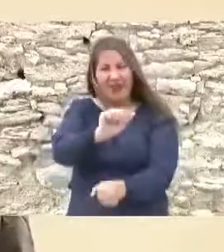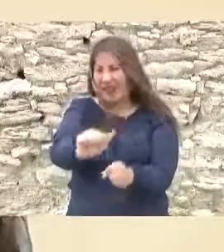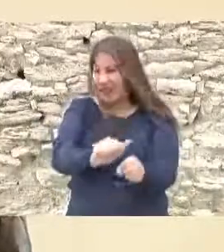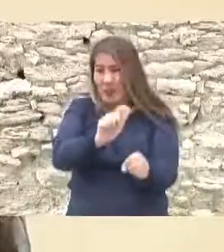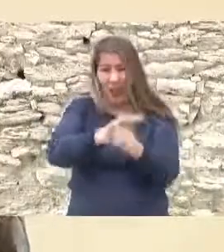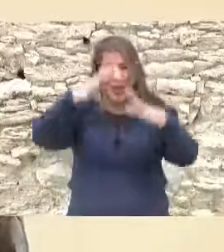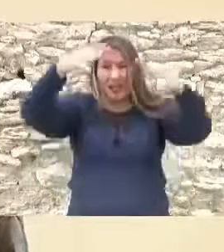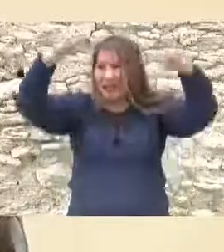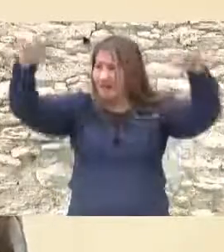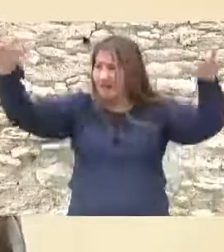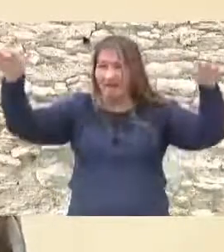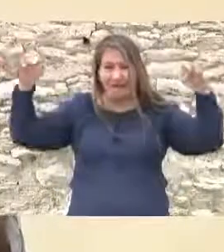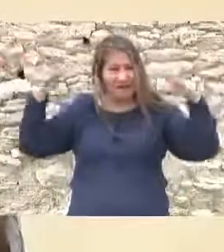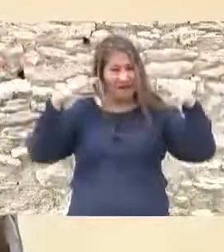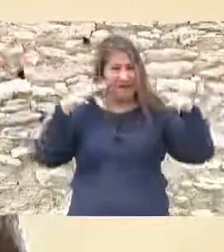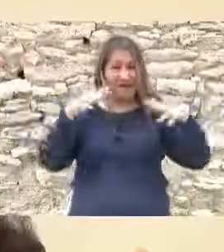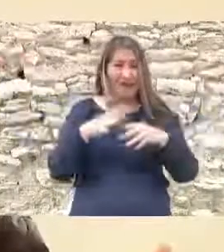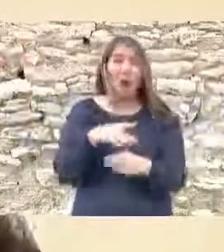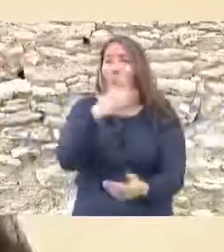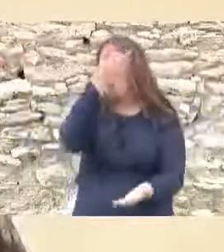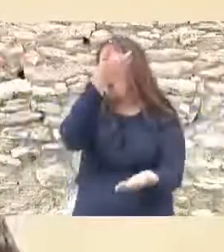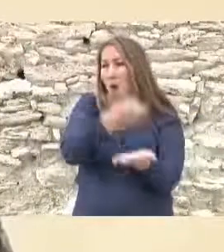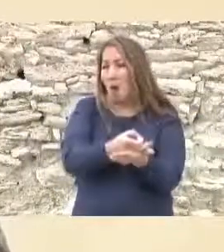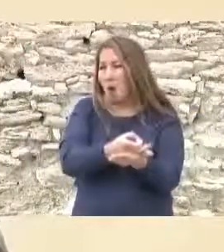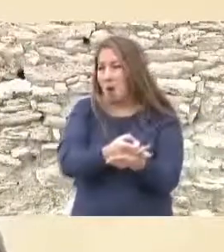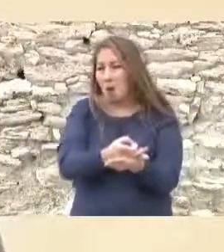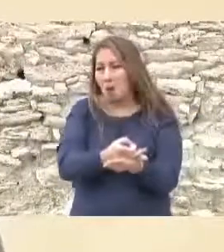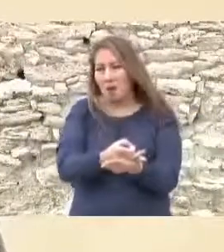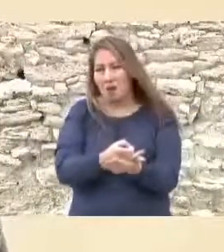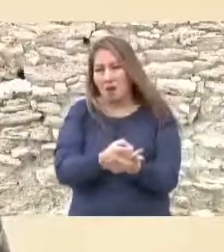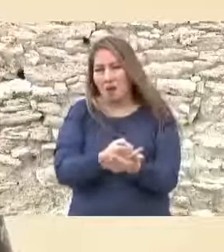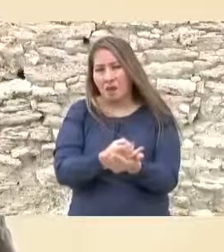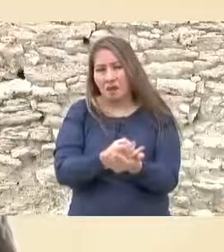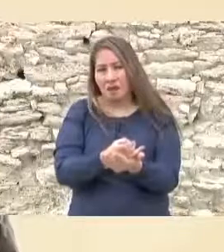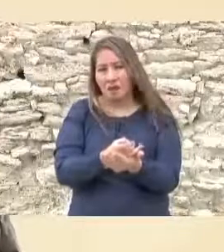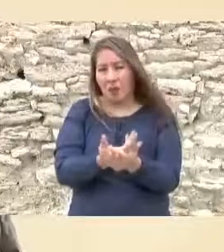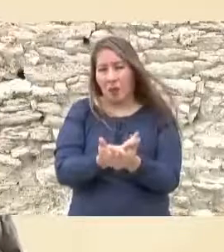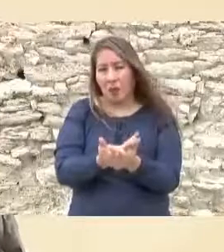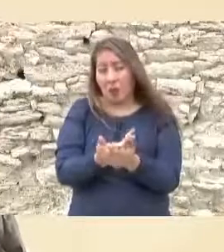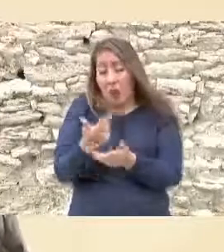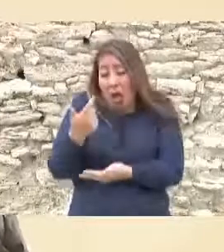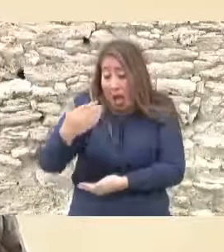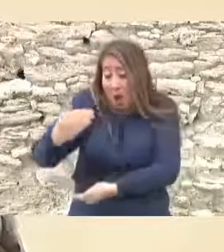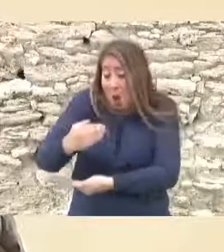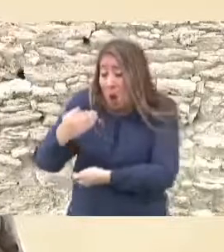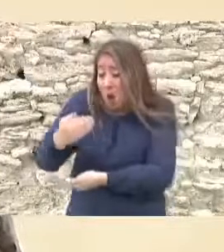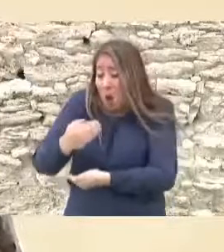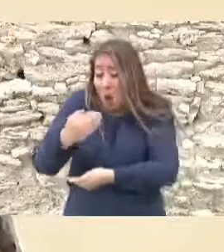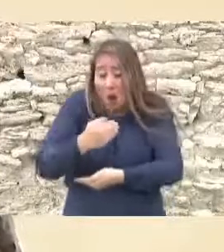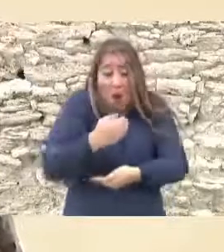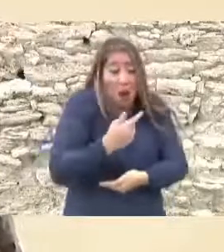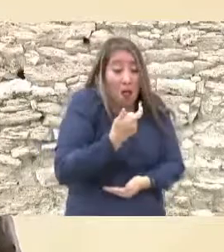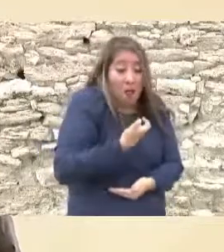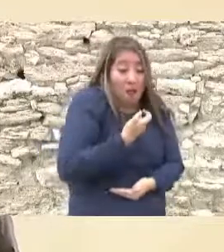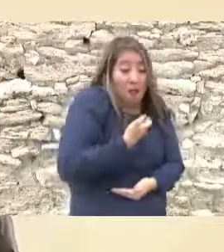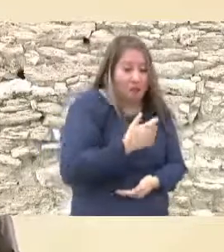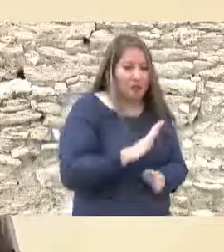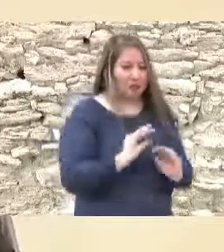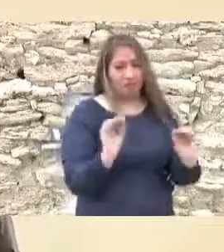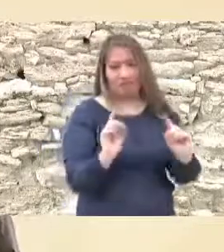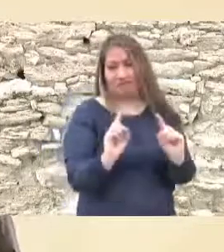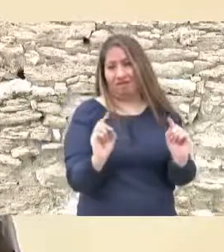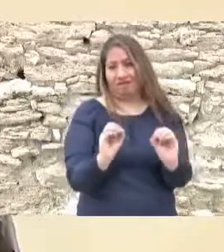nada más por la codicia pues vamos a poner orden